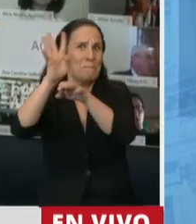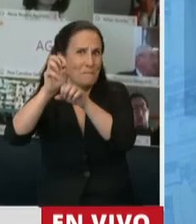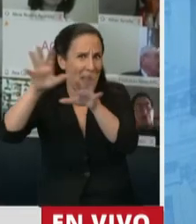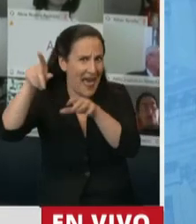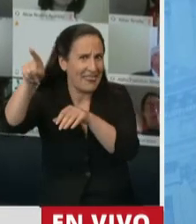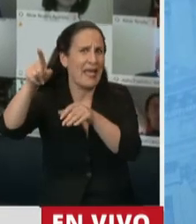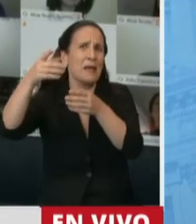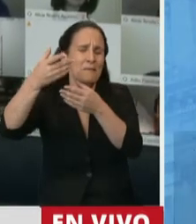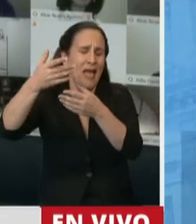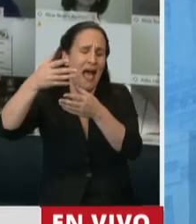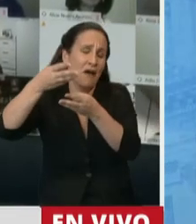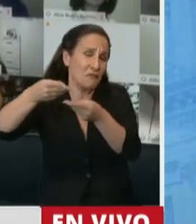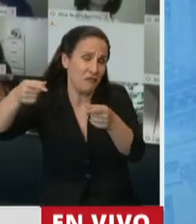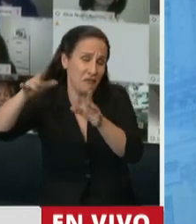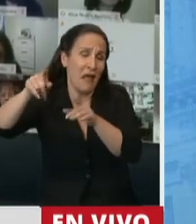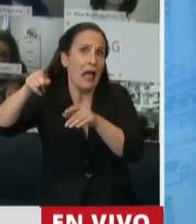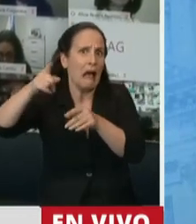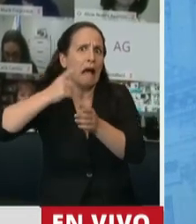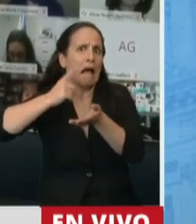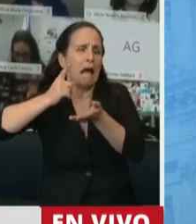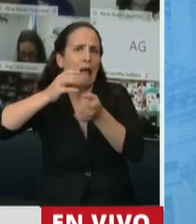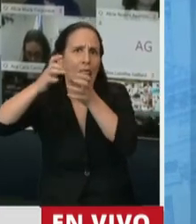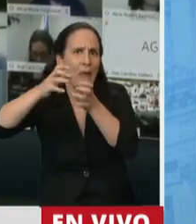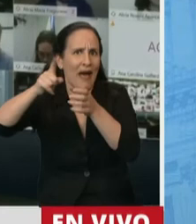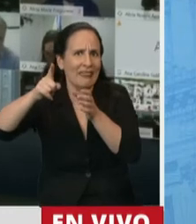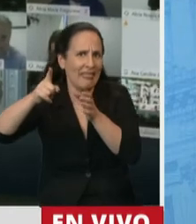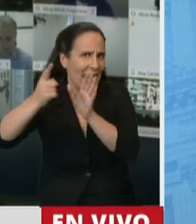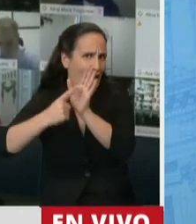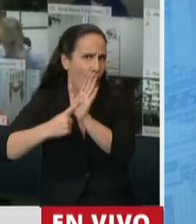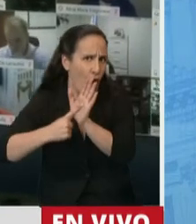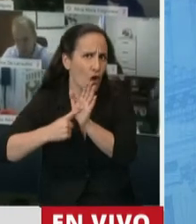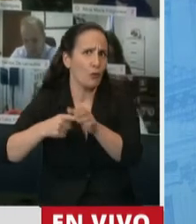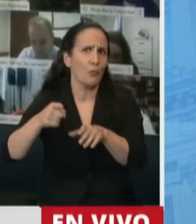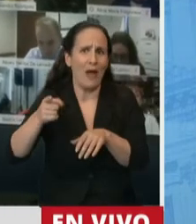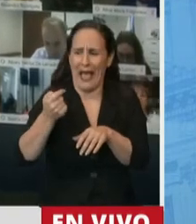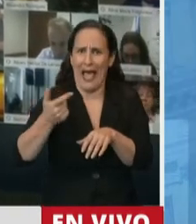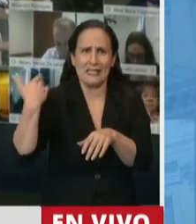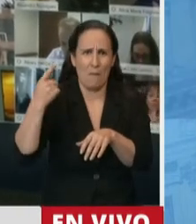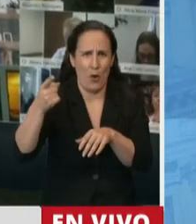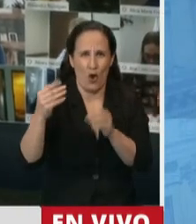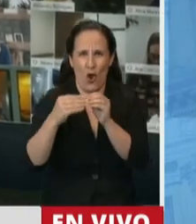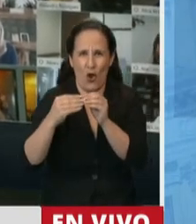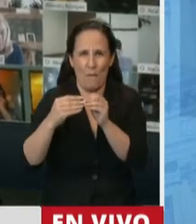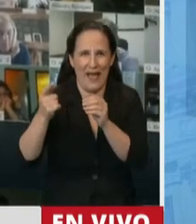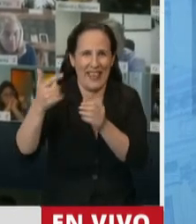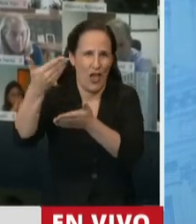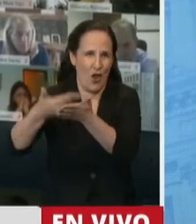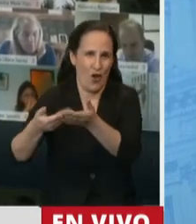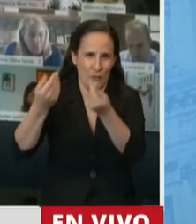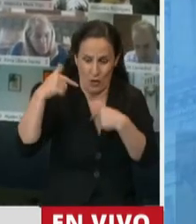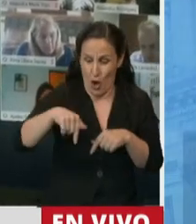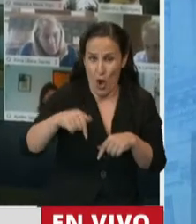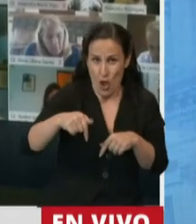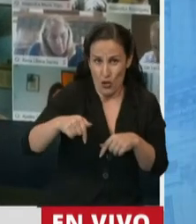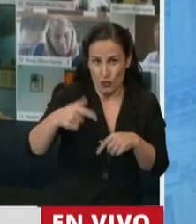están discutiendo una norma que hace poquito un compañero me facilitó hoy